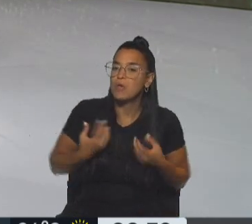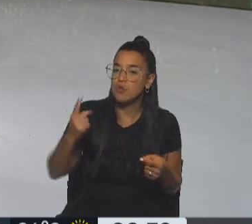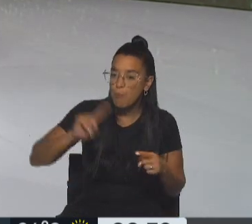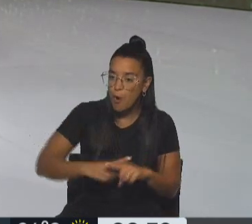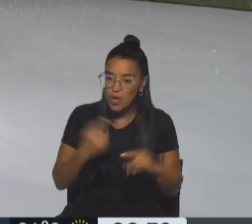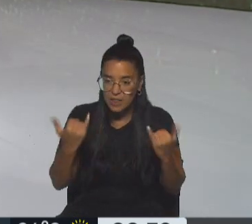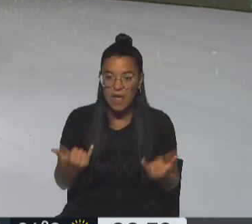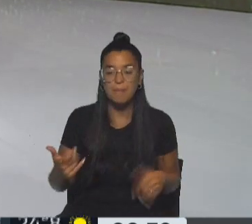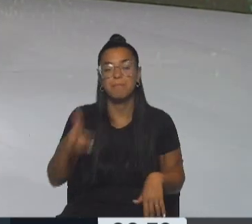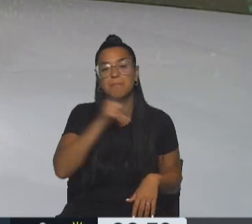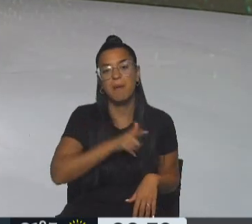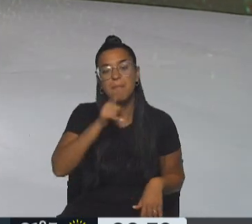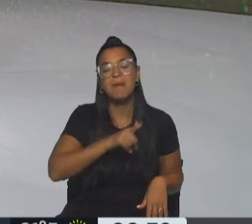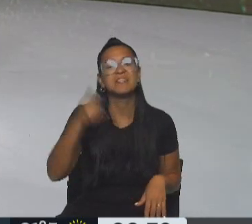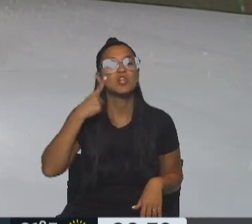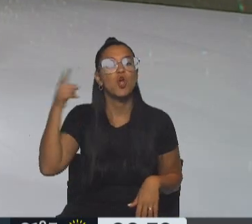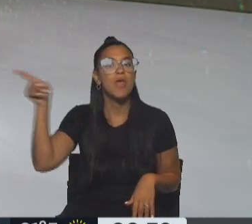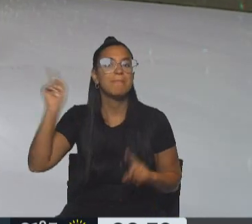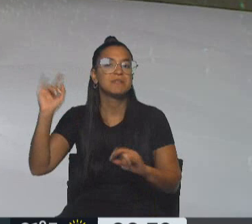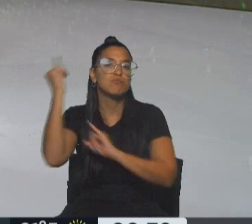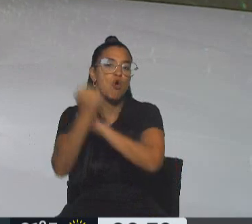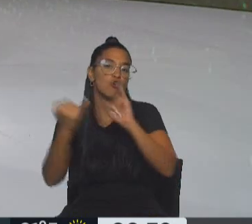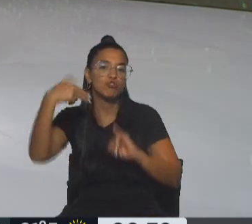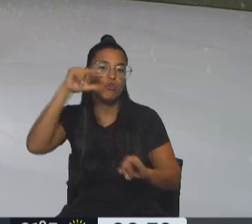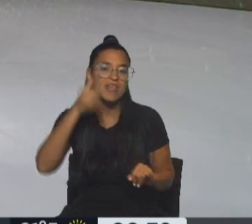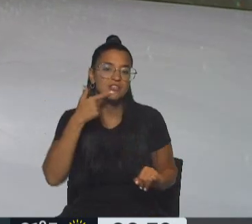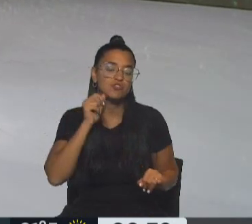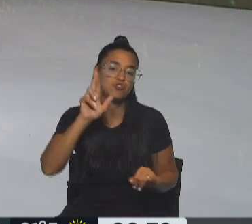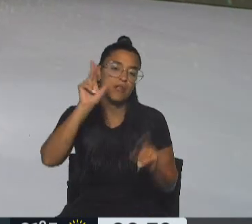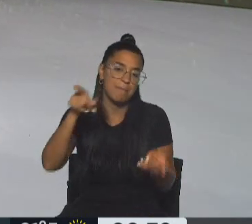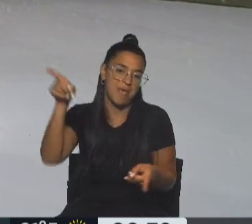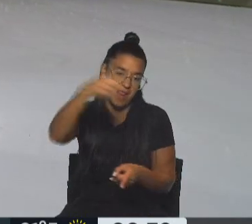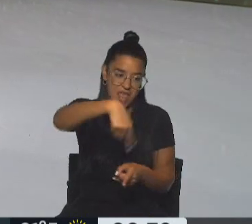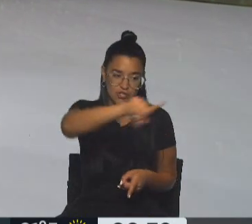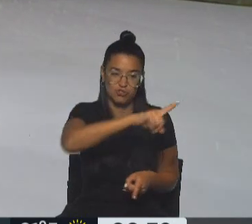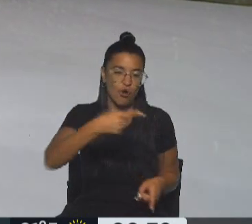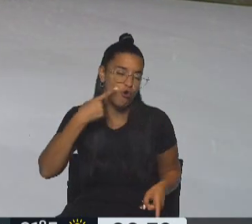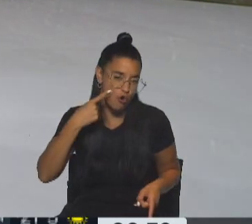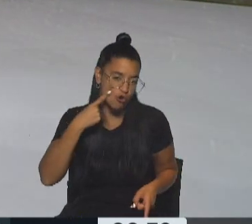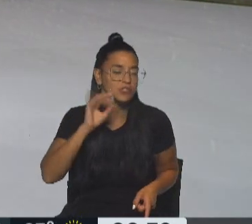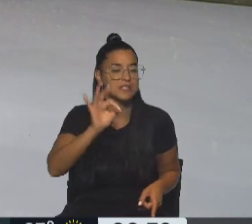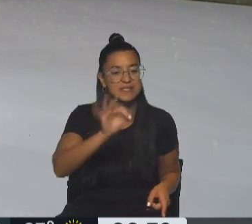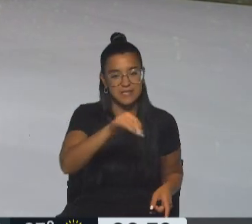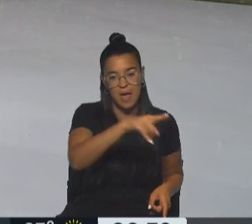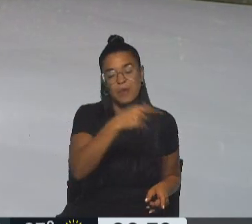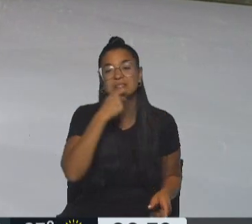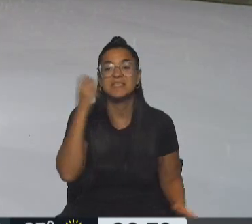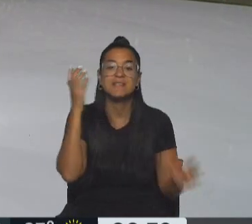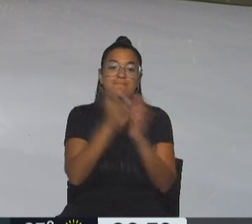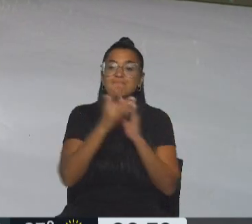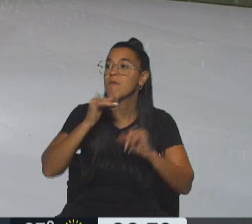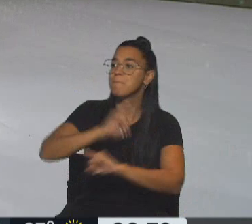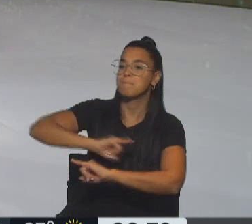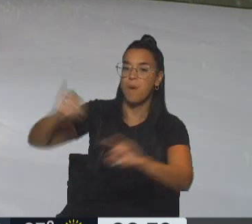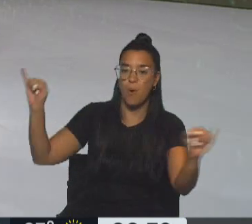teoría del árbol venenoso y todo lo que cuenta Néstor también la conocen ellos y sabe, el que lo haya filtrado o